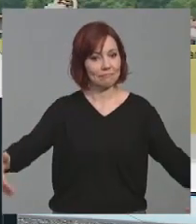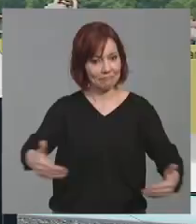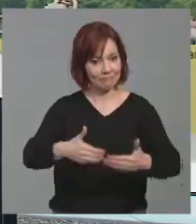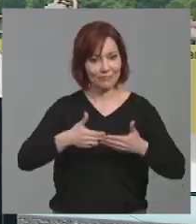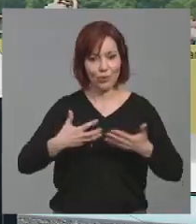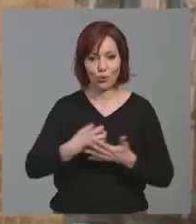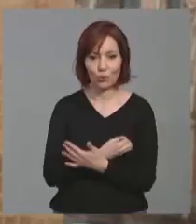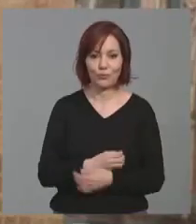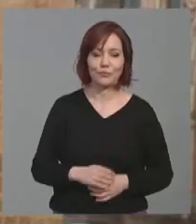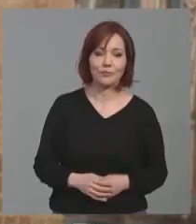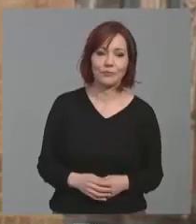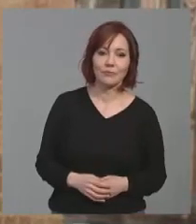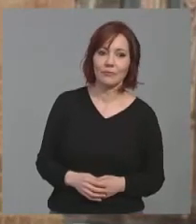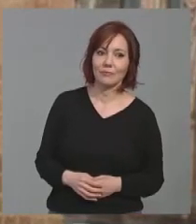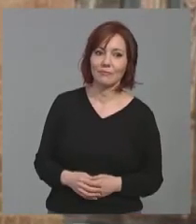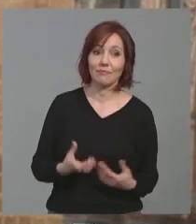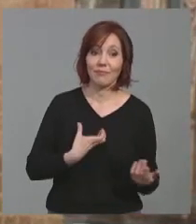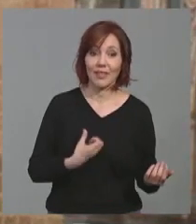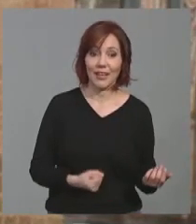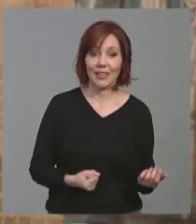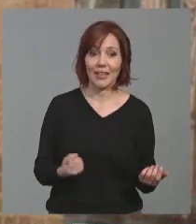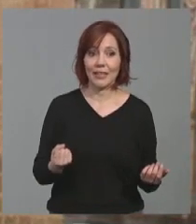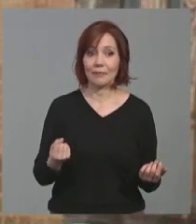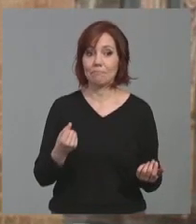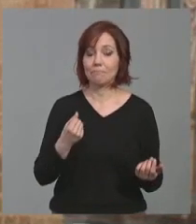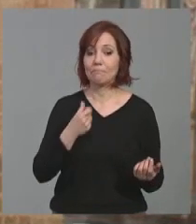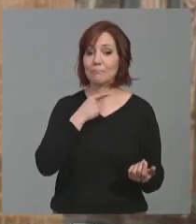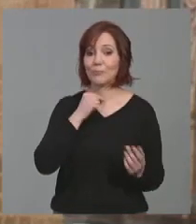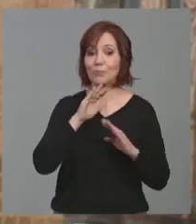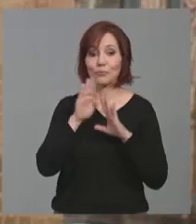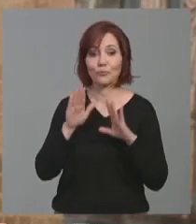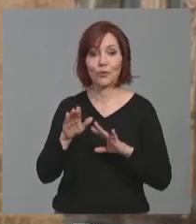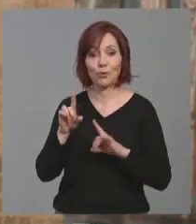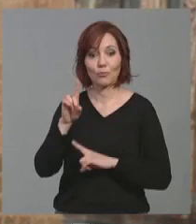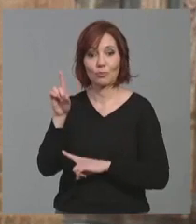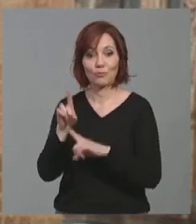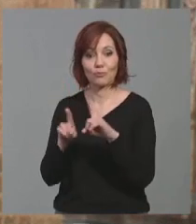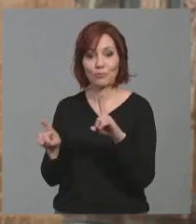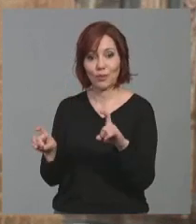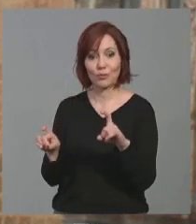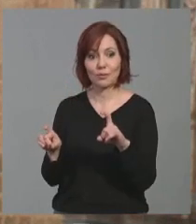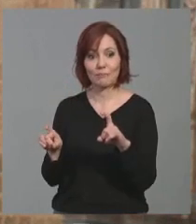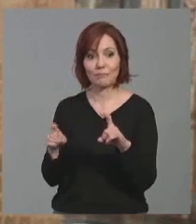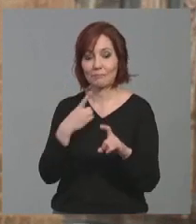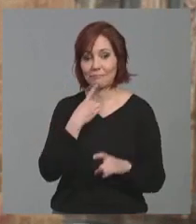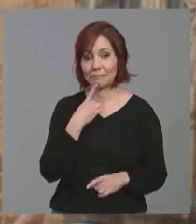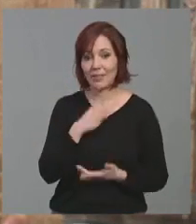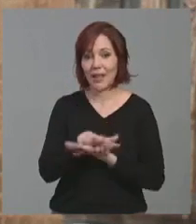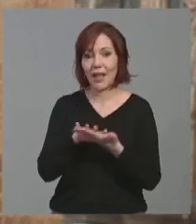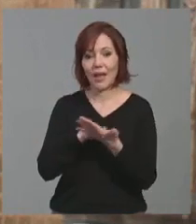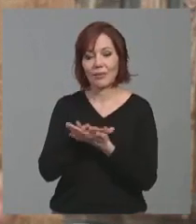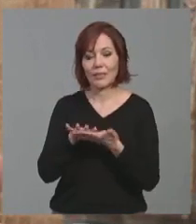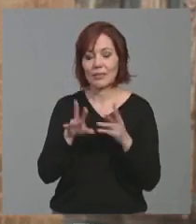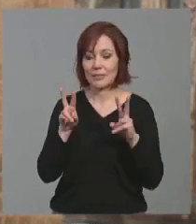Desde luego que sí. Bueno, alcalde, no me gustaría que se fuera, o dejemos esta entrevista sin que hablásemos,